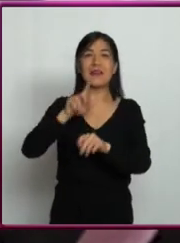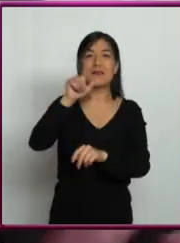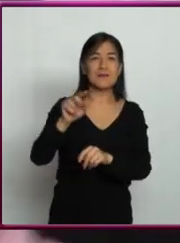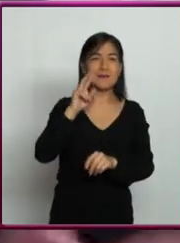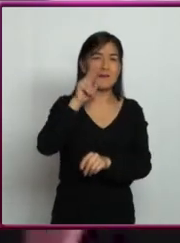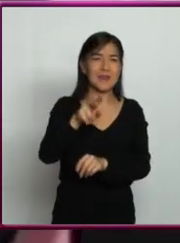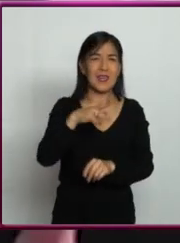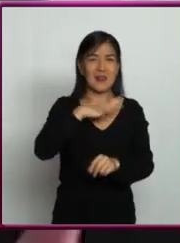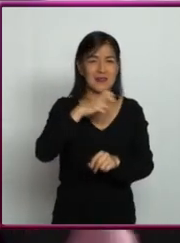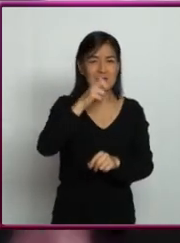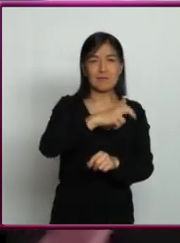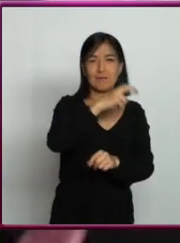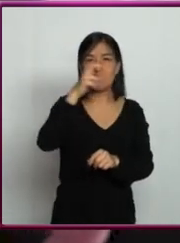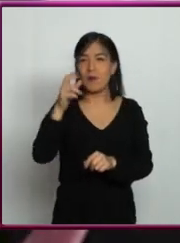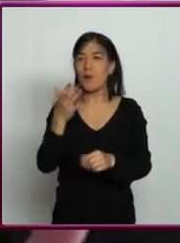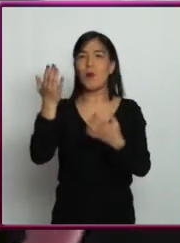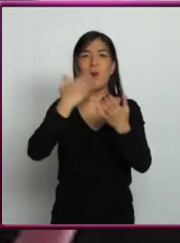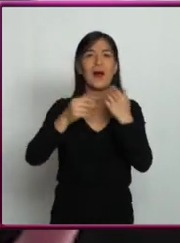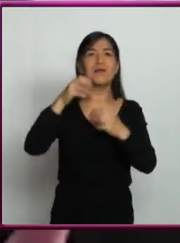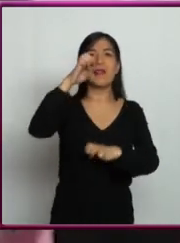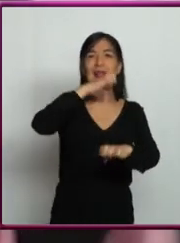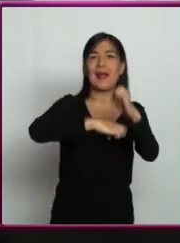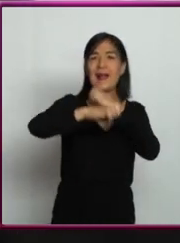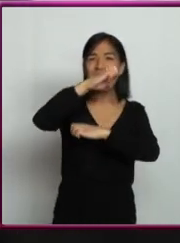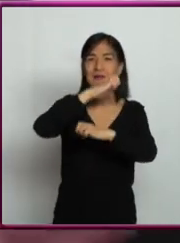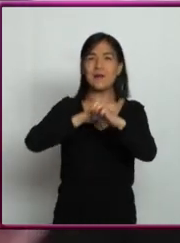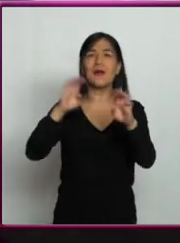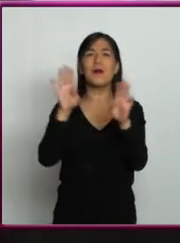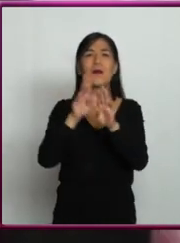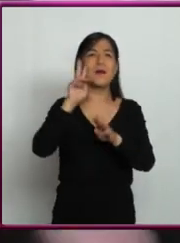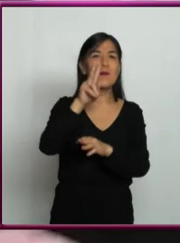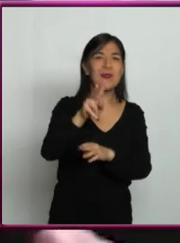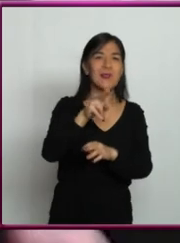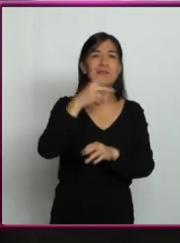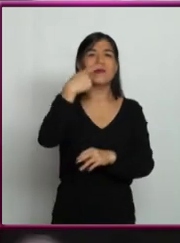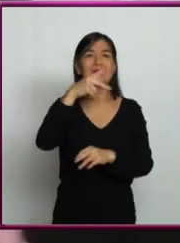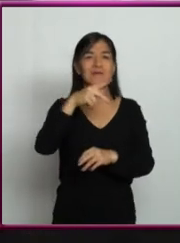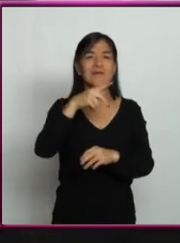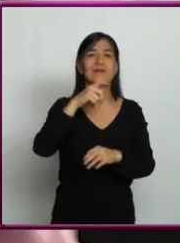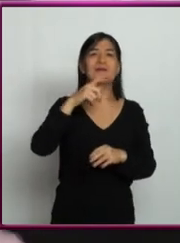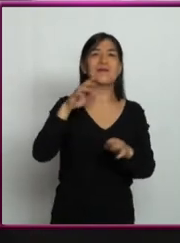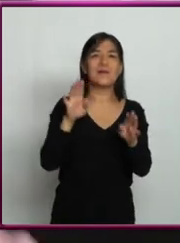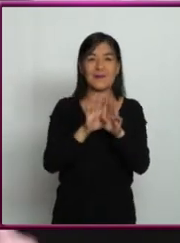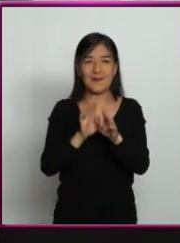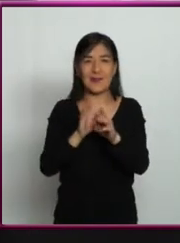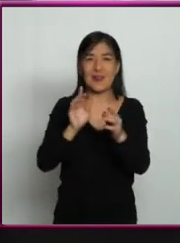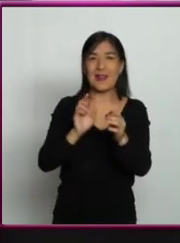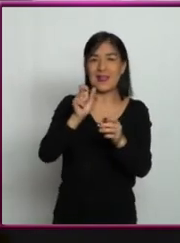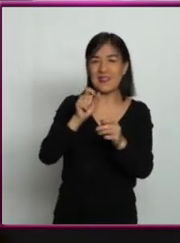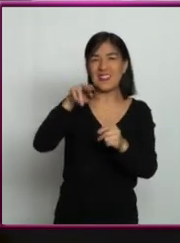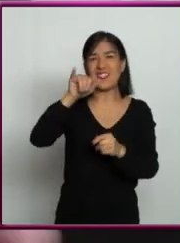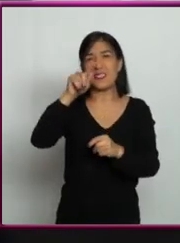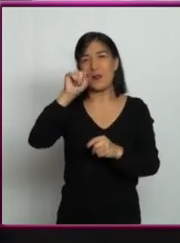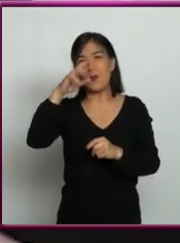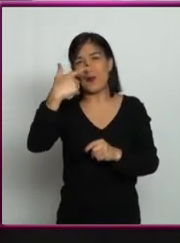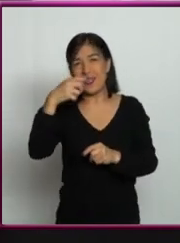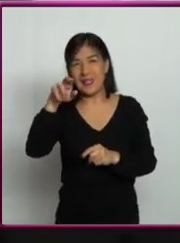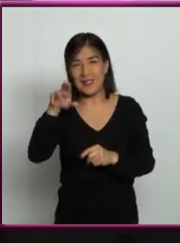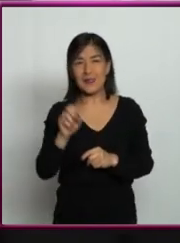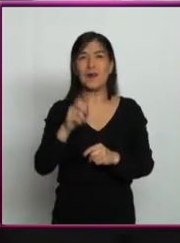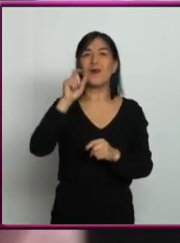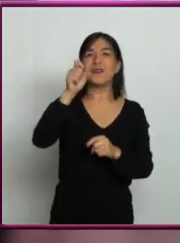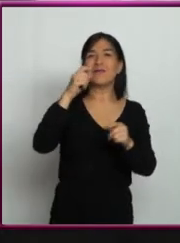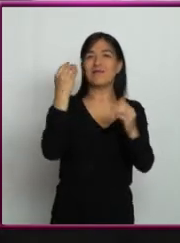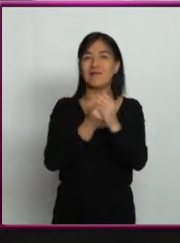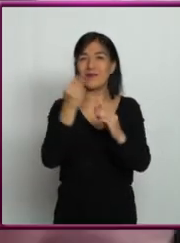en su atmósfera casi no tienen otros elementos. Y hay otras estrellas que ves como el Sol que le ves carbono, oxígeno, nitrógeno. Entonces, dice, el